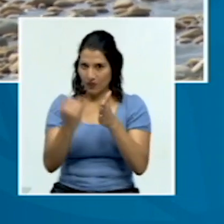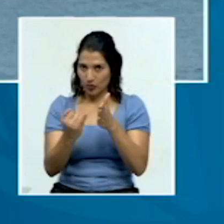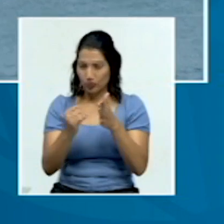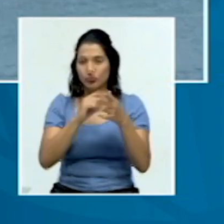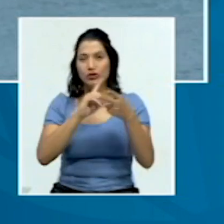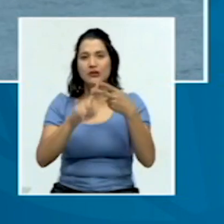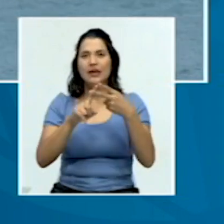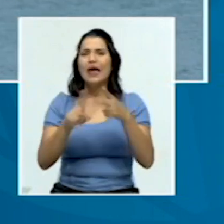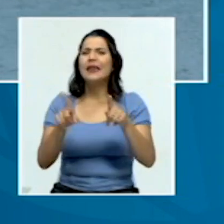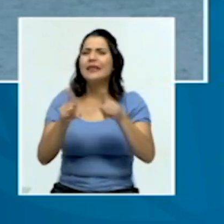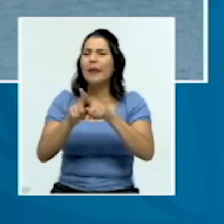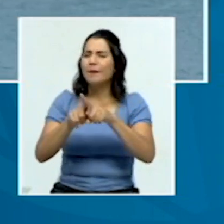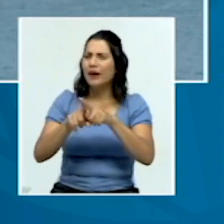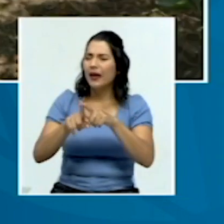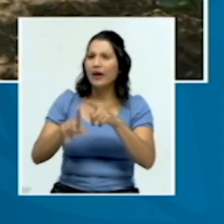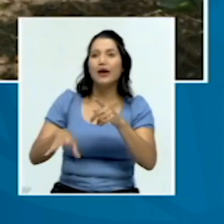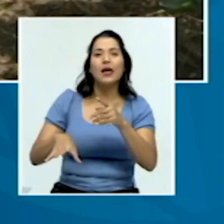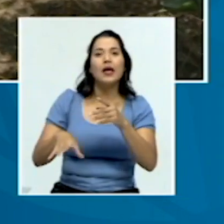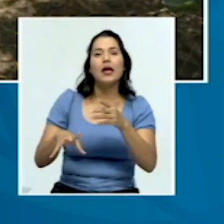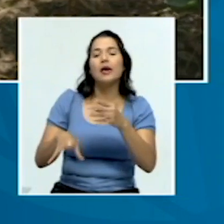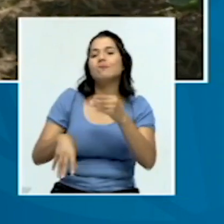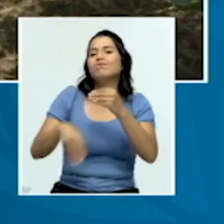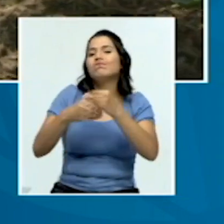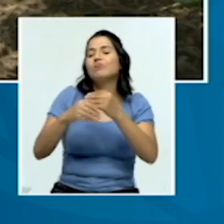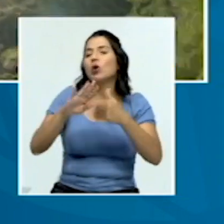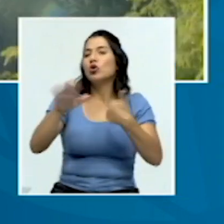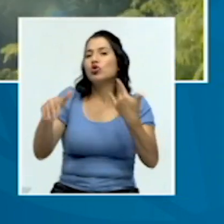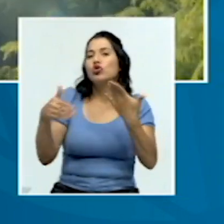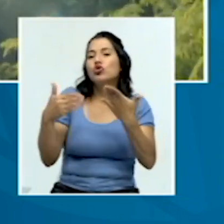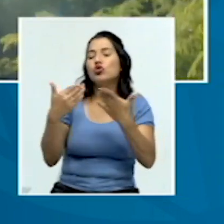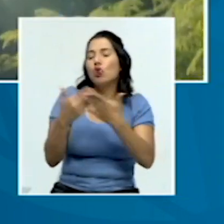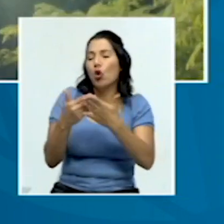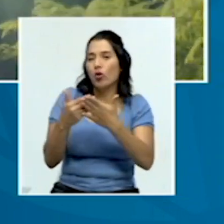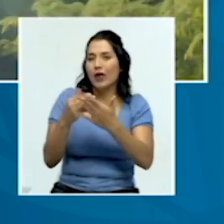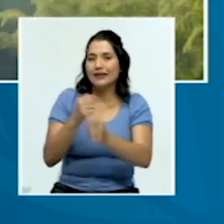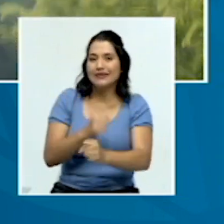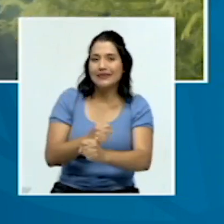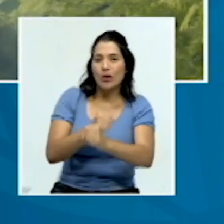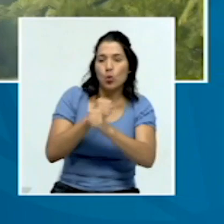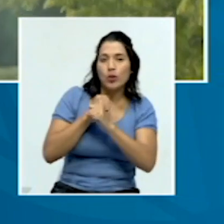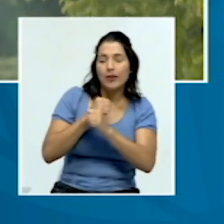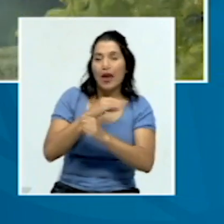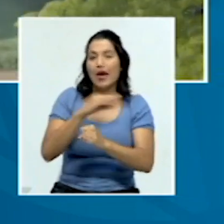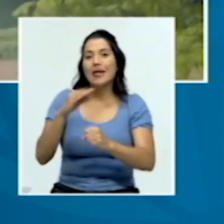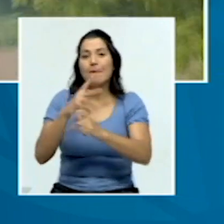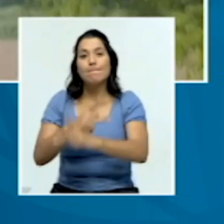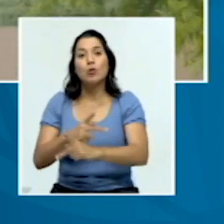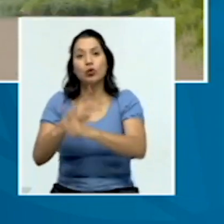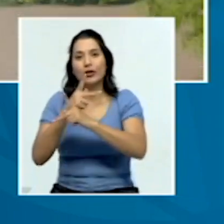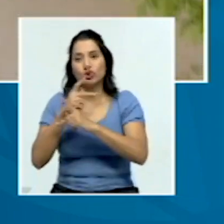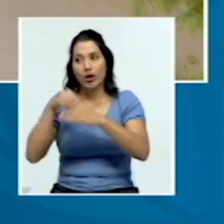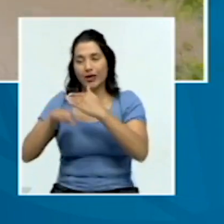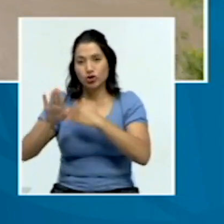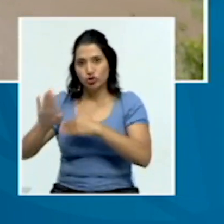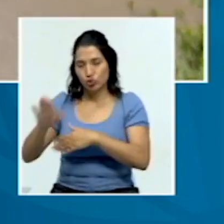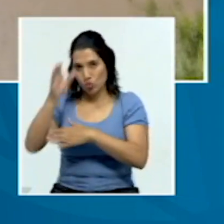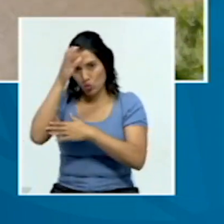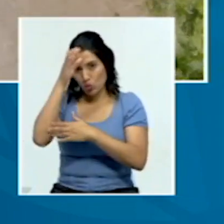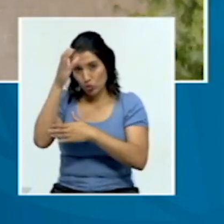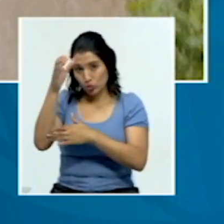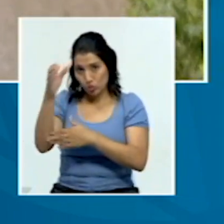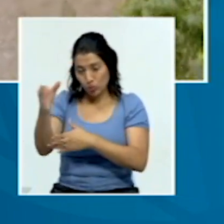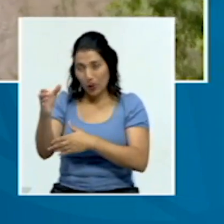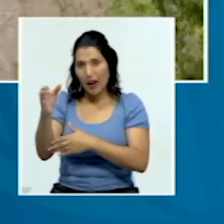cuenta toda la parte cultural de seguridad y de protección, como son los triángulos que se dibujan en cada uno de estos puntos,